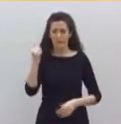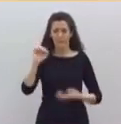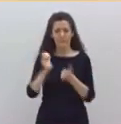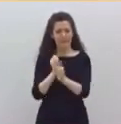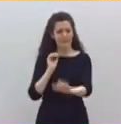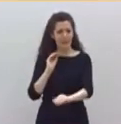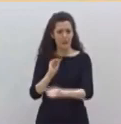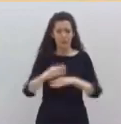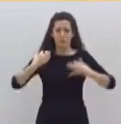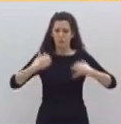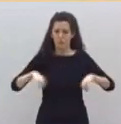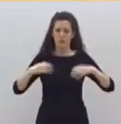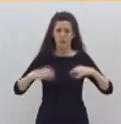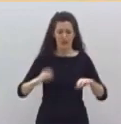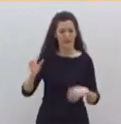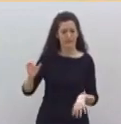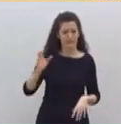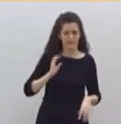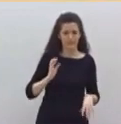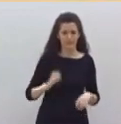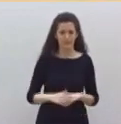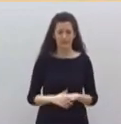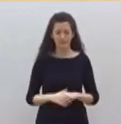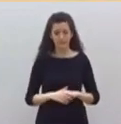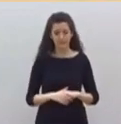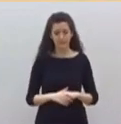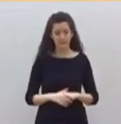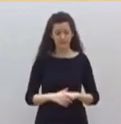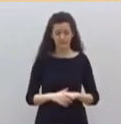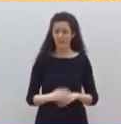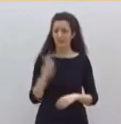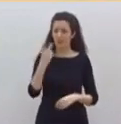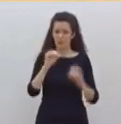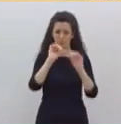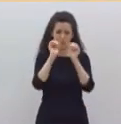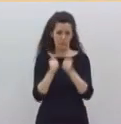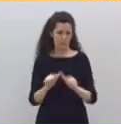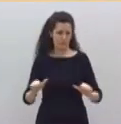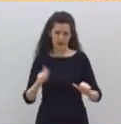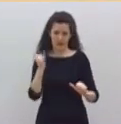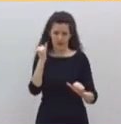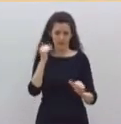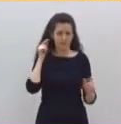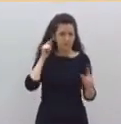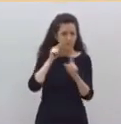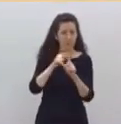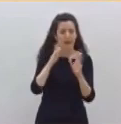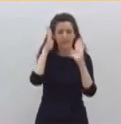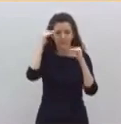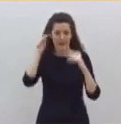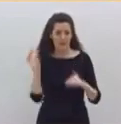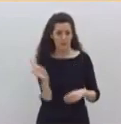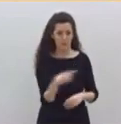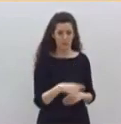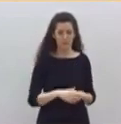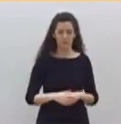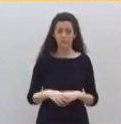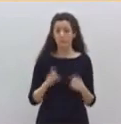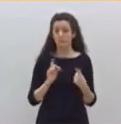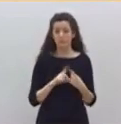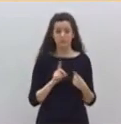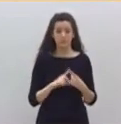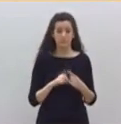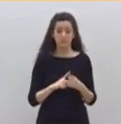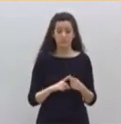Lo que les tengo que decir es que hay dos formas de no dejar a nadie atrás. La primera es que nadie avance. La segunda es que